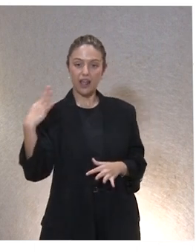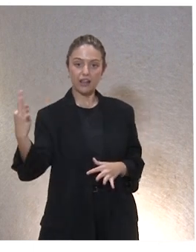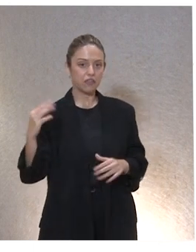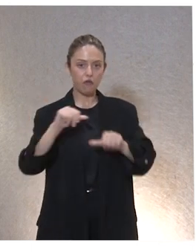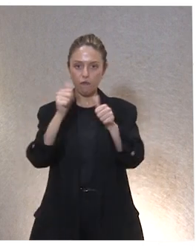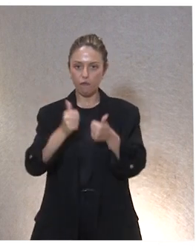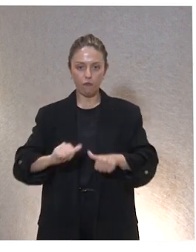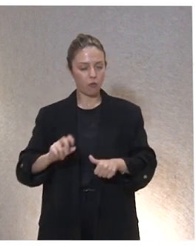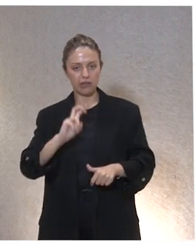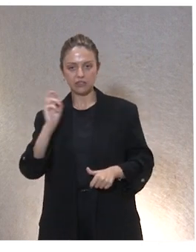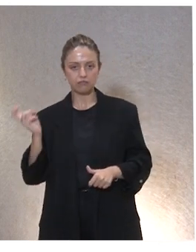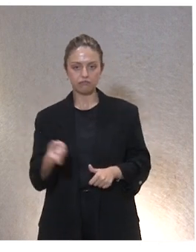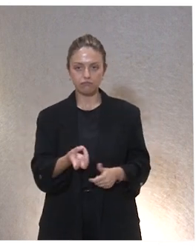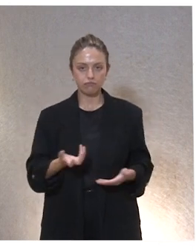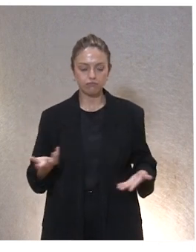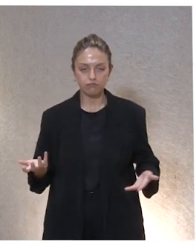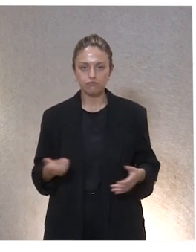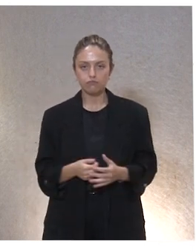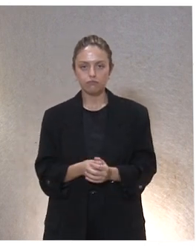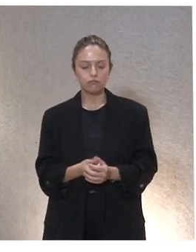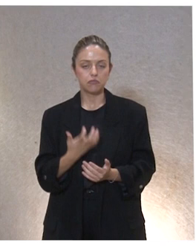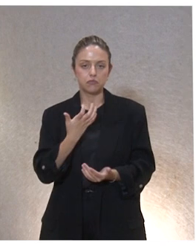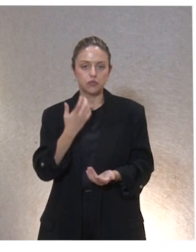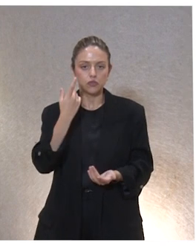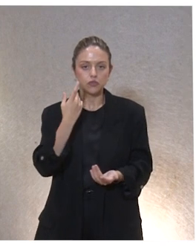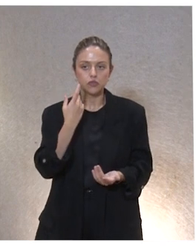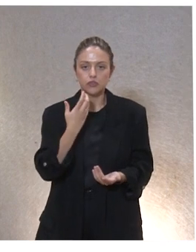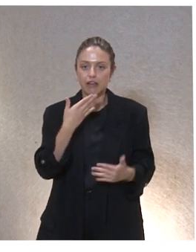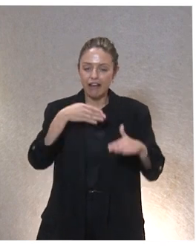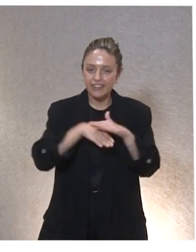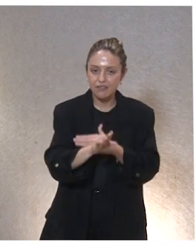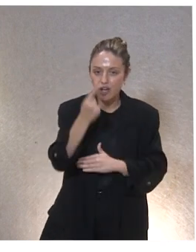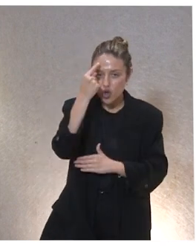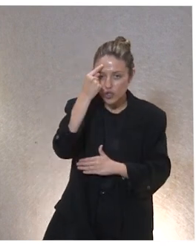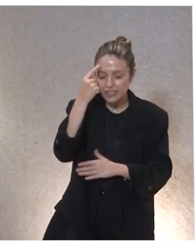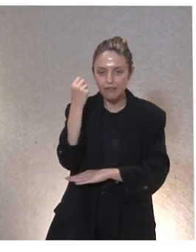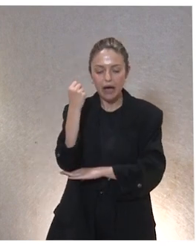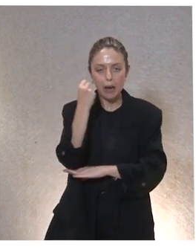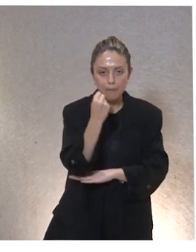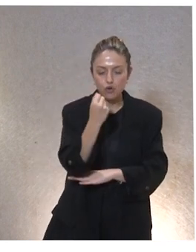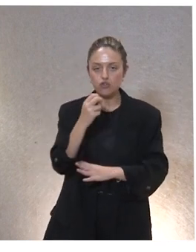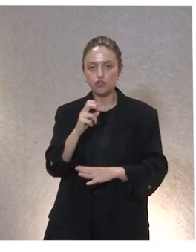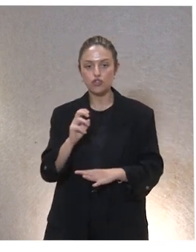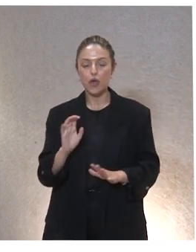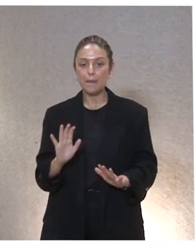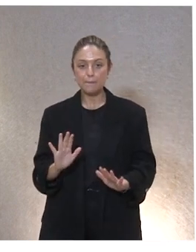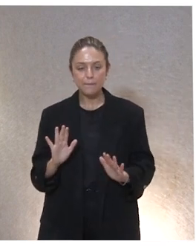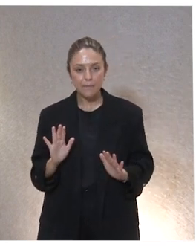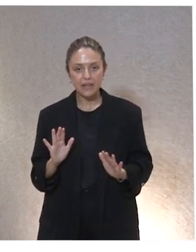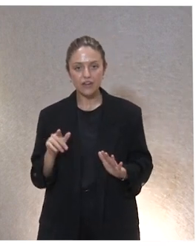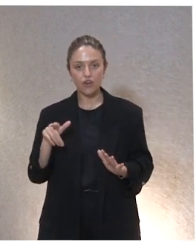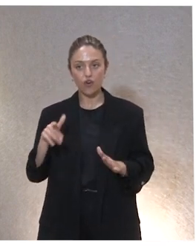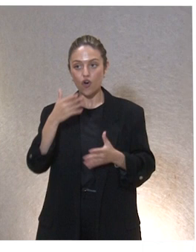muchas formas con distintos bueno ya lo sabemos todos accesibilidad cognitiva apoyos lo que sea pero nunca va a